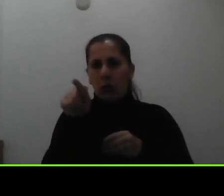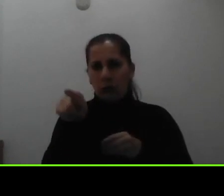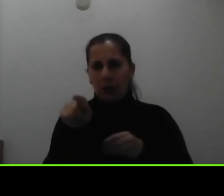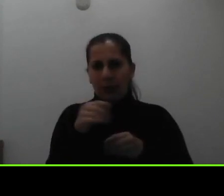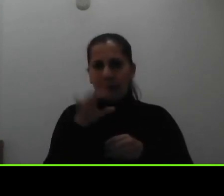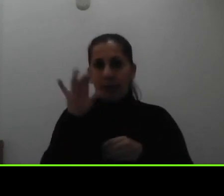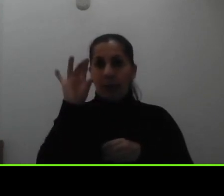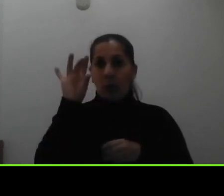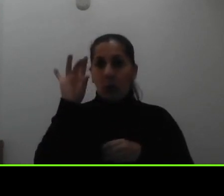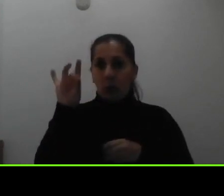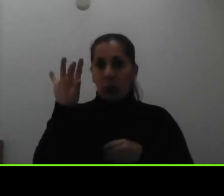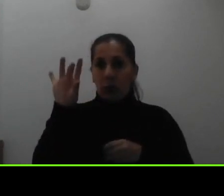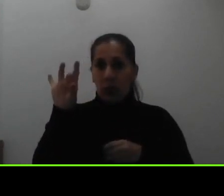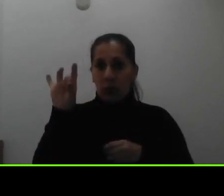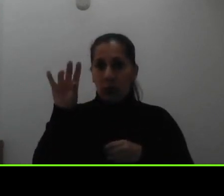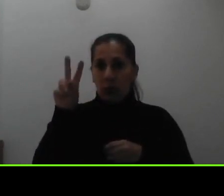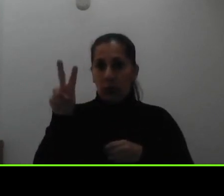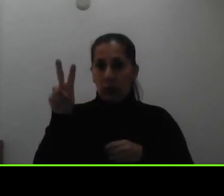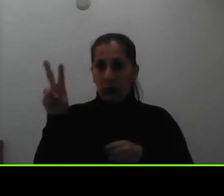el 8822